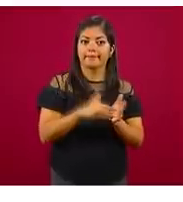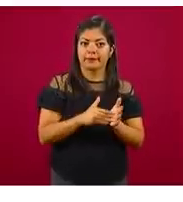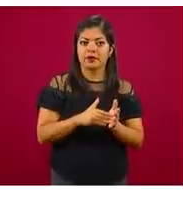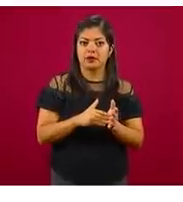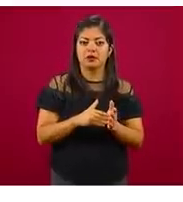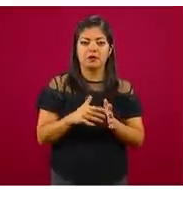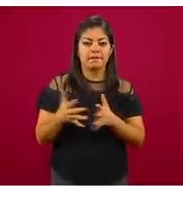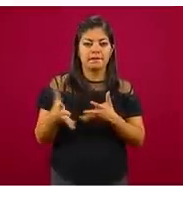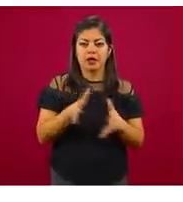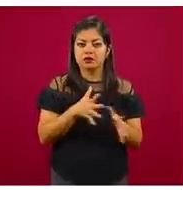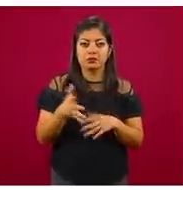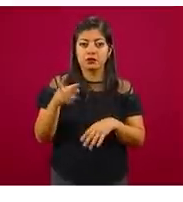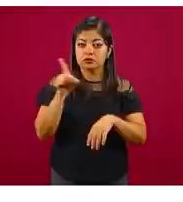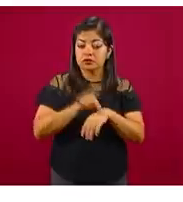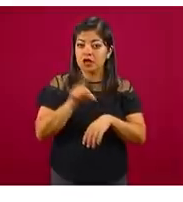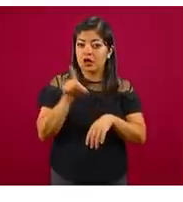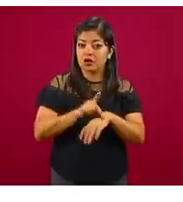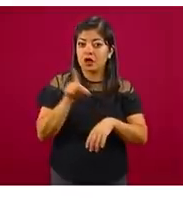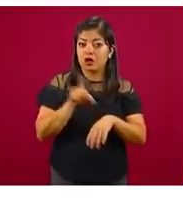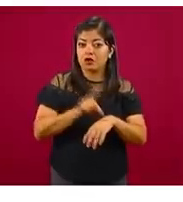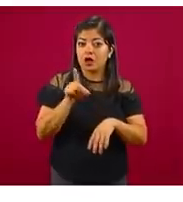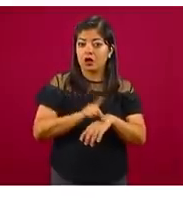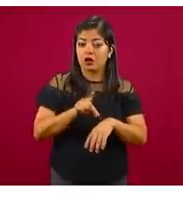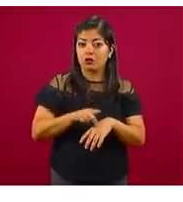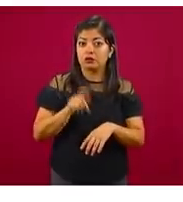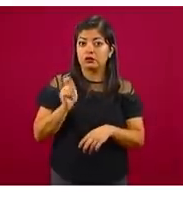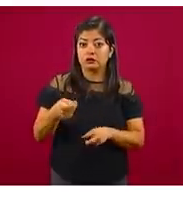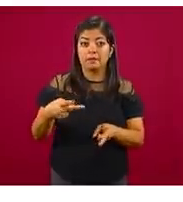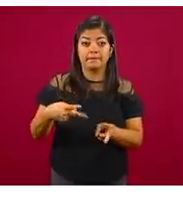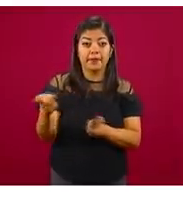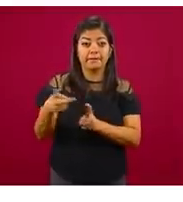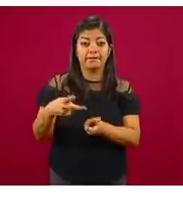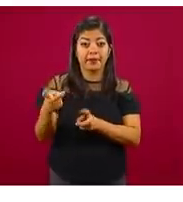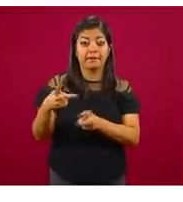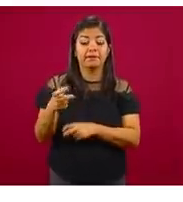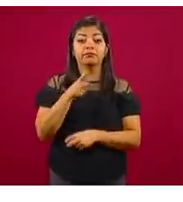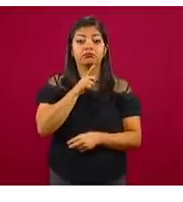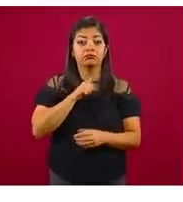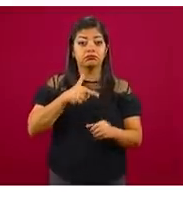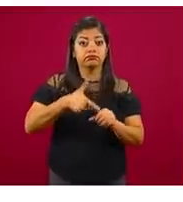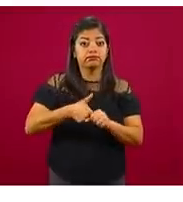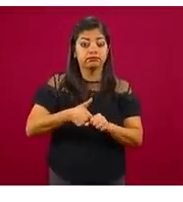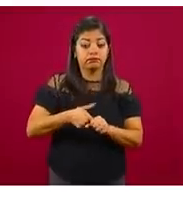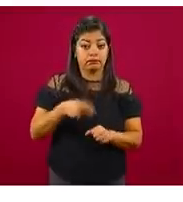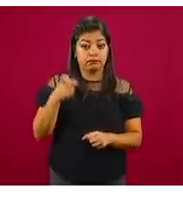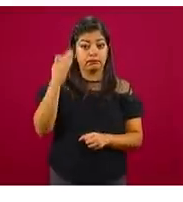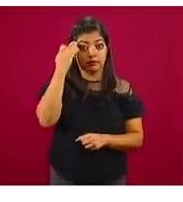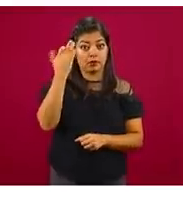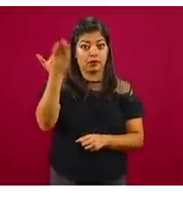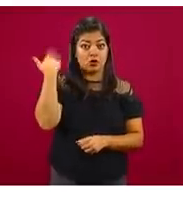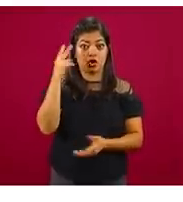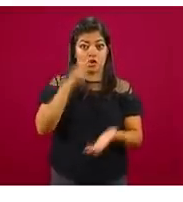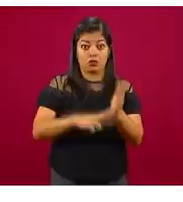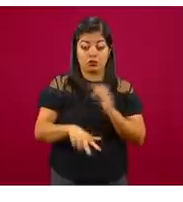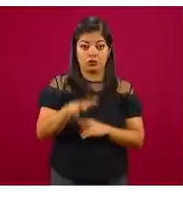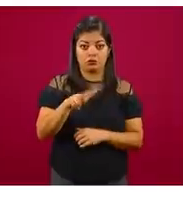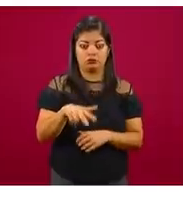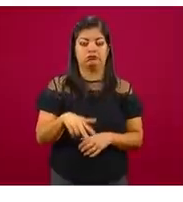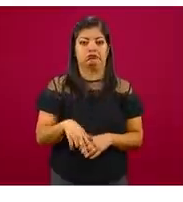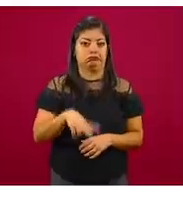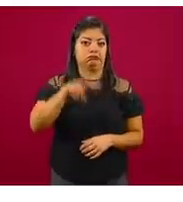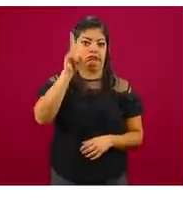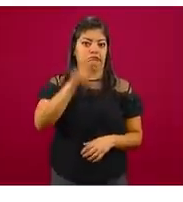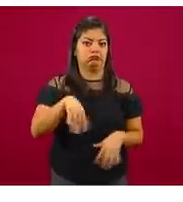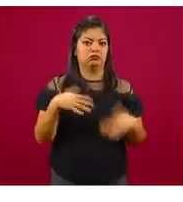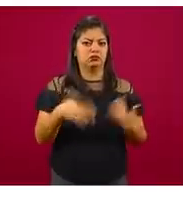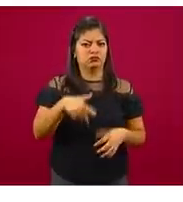promedio diario, el promedio diario de robo de combustible durante 2018. Francamente, una